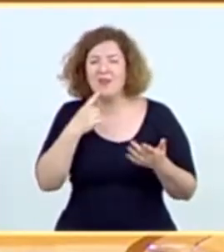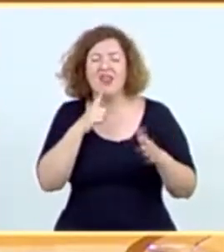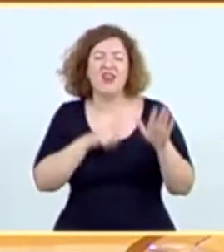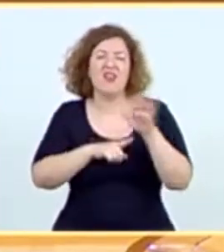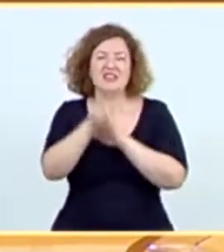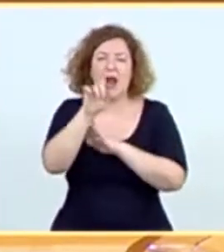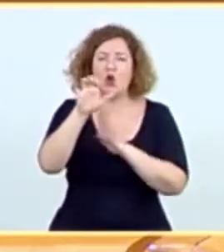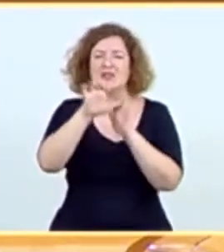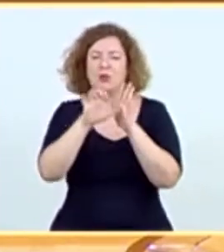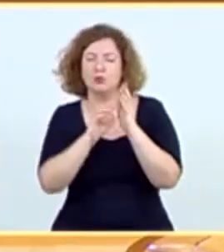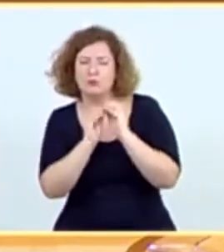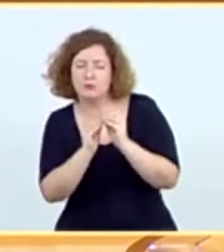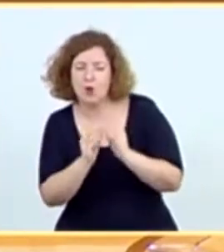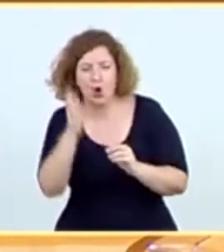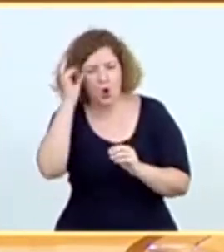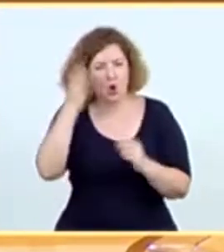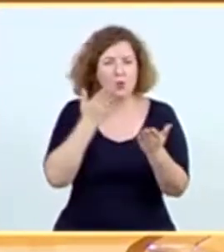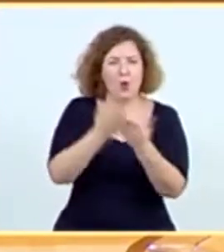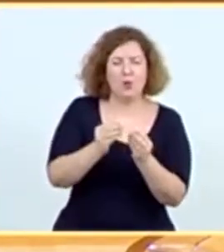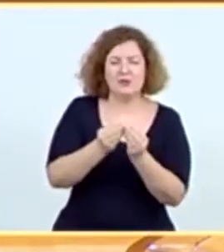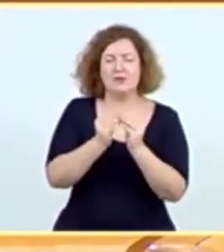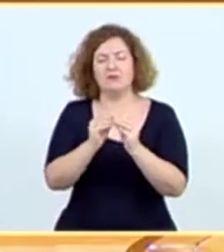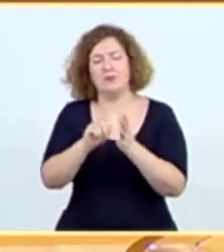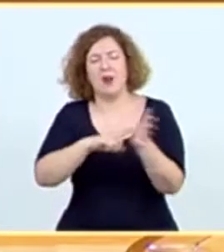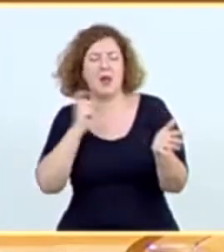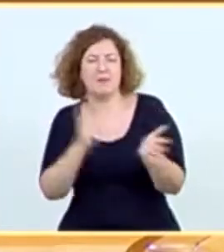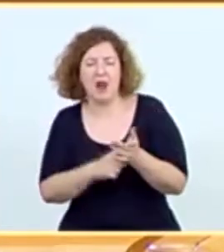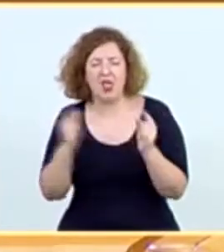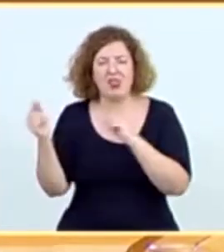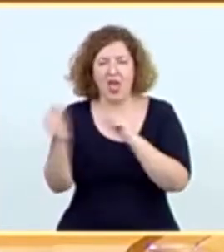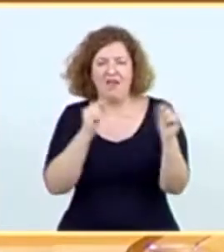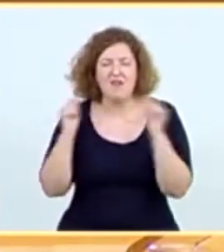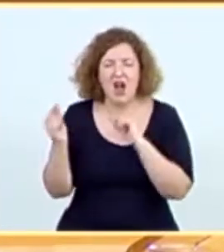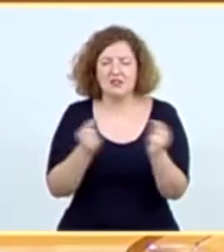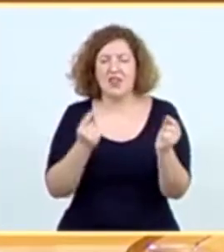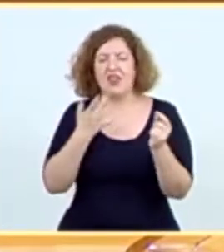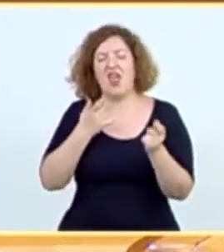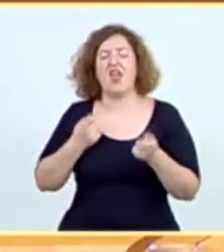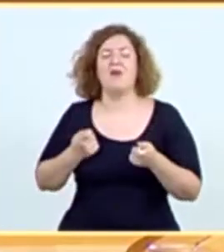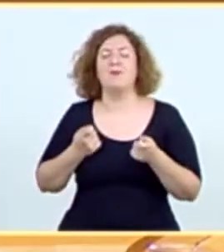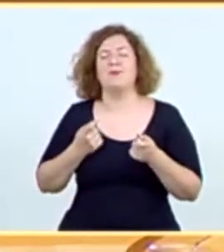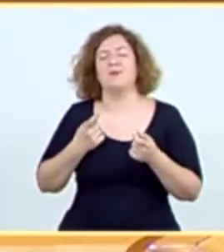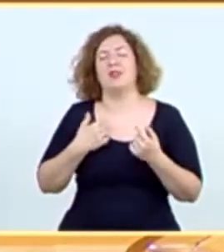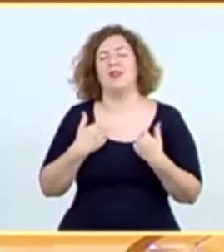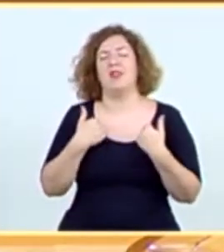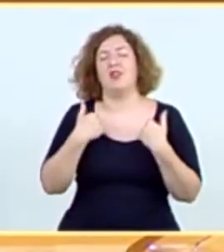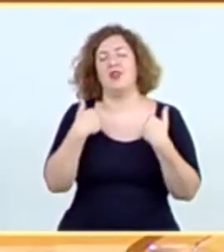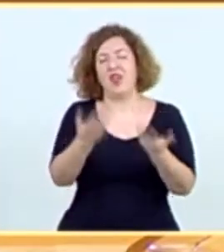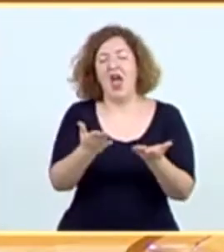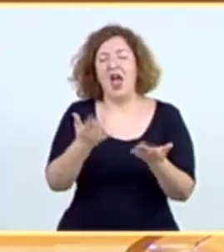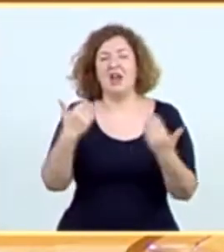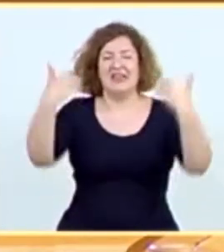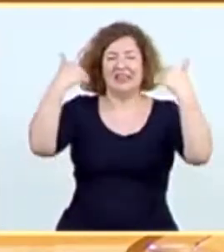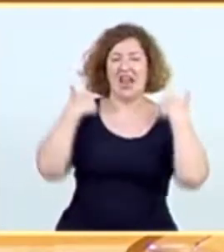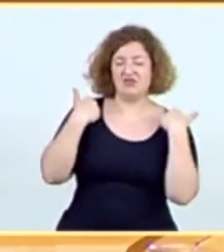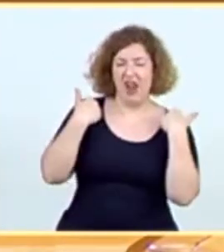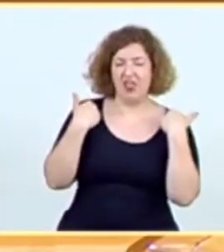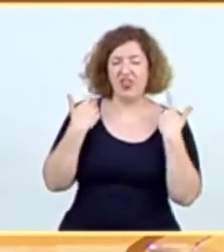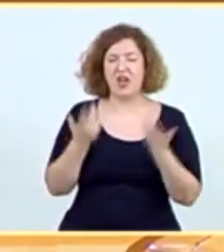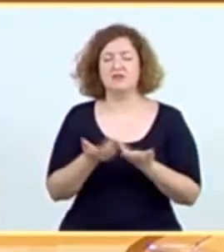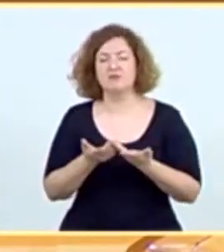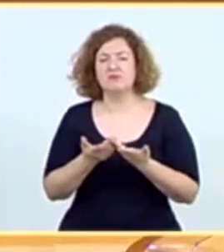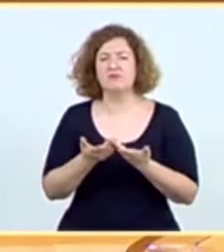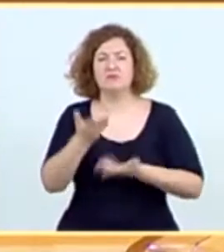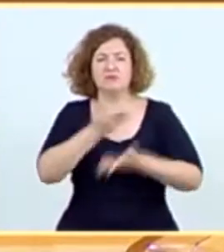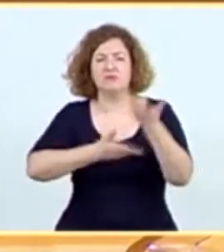estatutario, propuestas para el pleno desarrollo, debates de transferencias. Sin embargo, los resultados no solo han